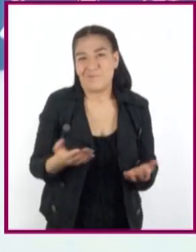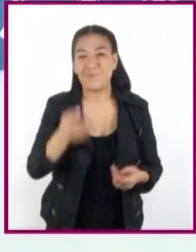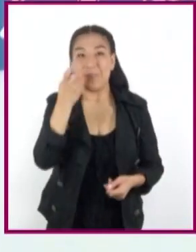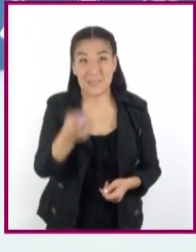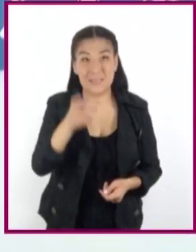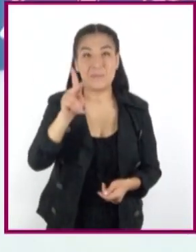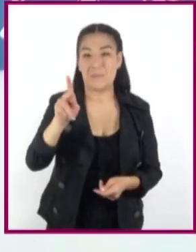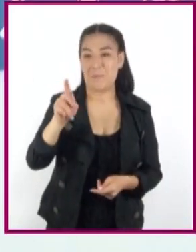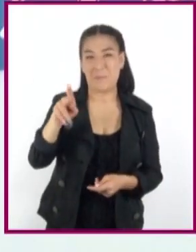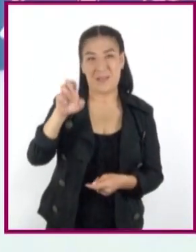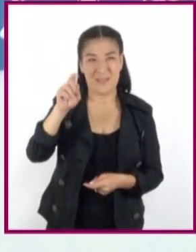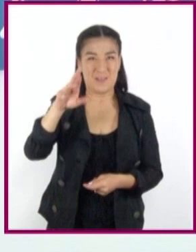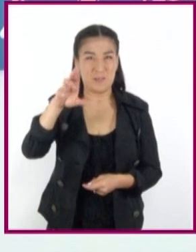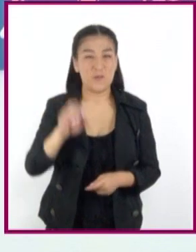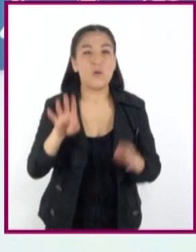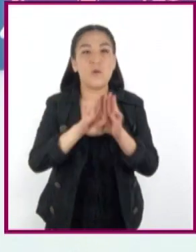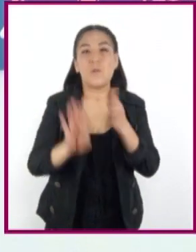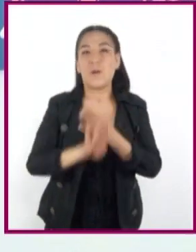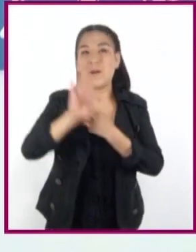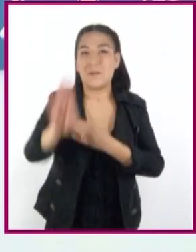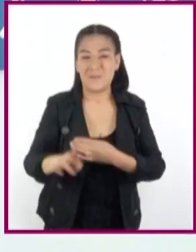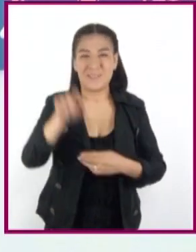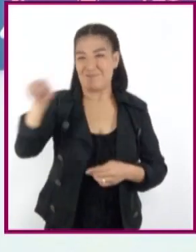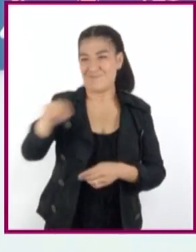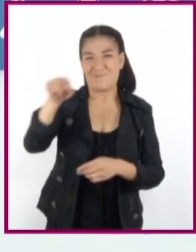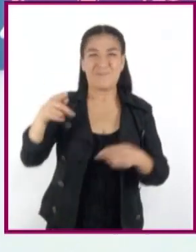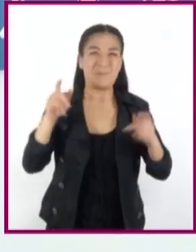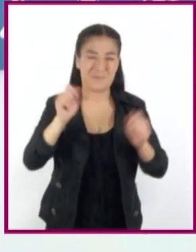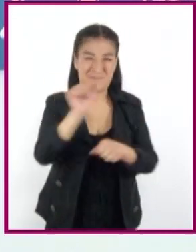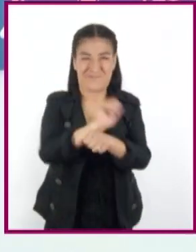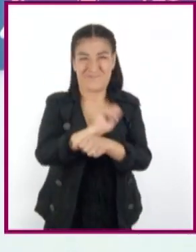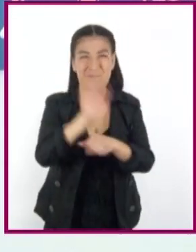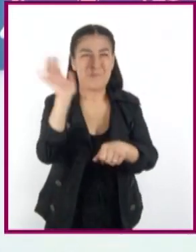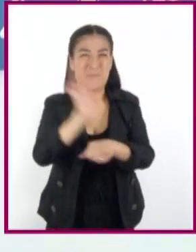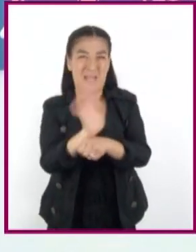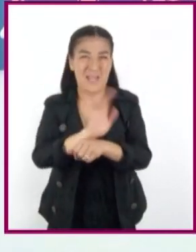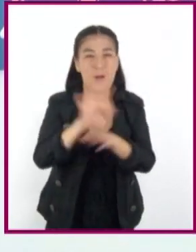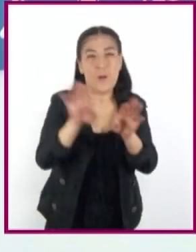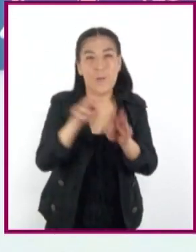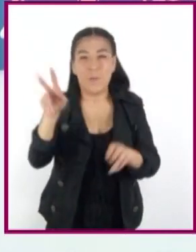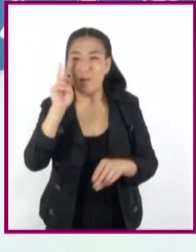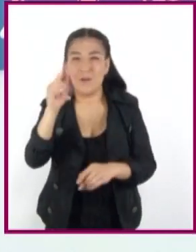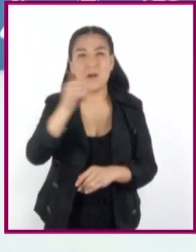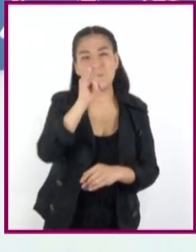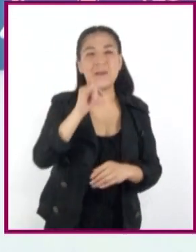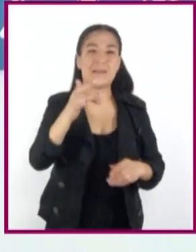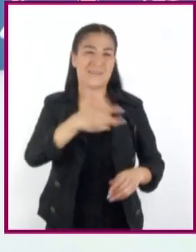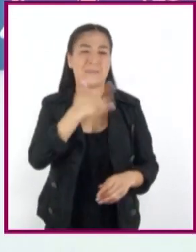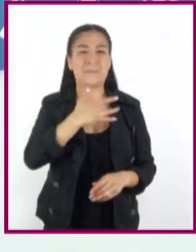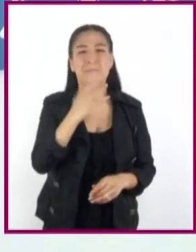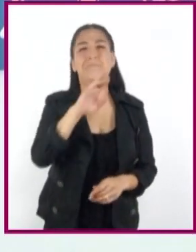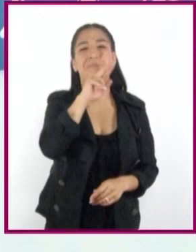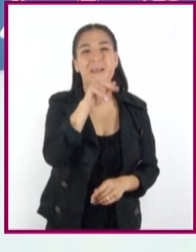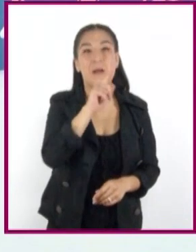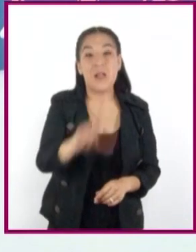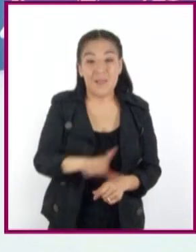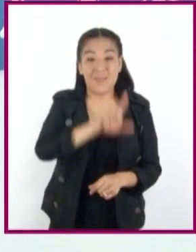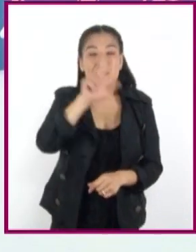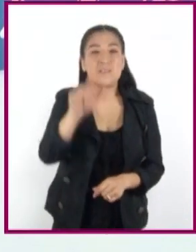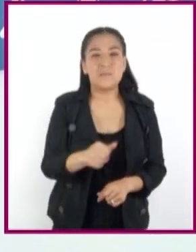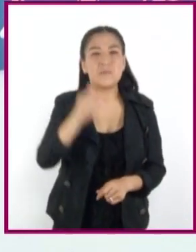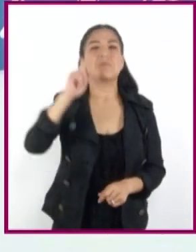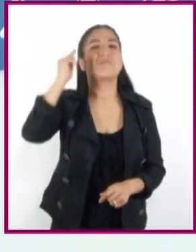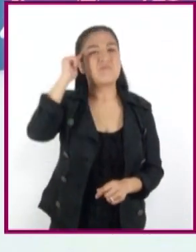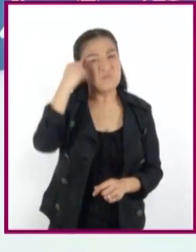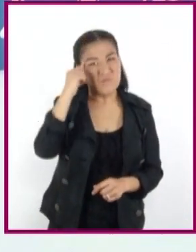decidiera imitar lo que hacen los personajes en las películas, podría sentirse bien por un momento u olvidar su enojo, pero se